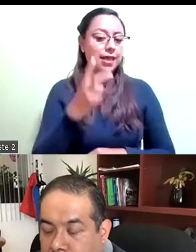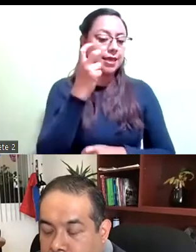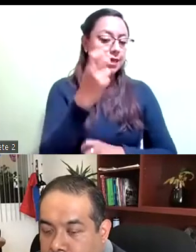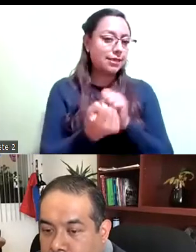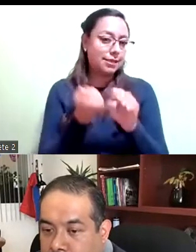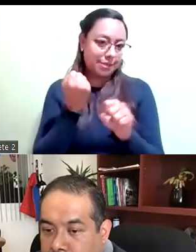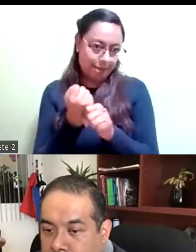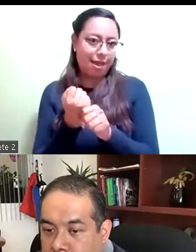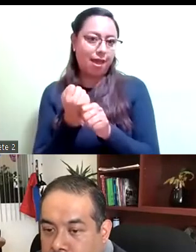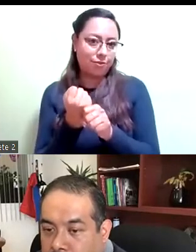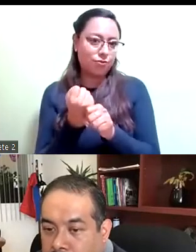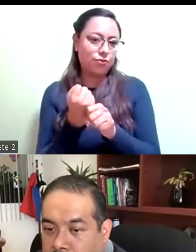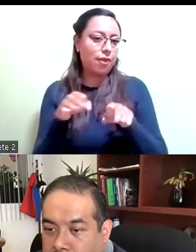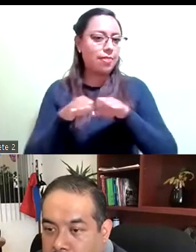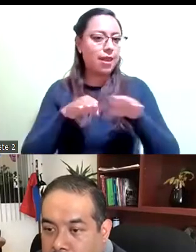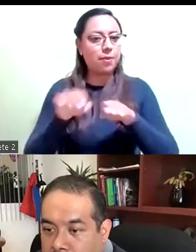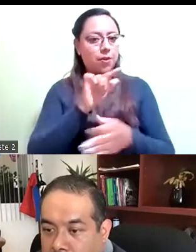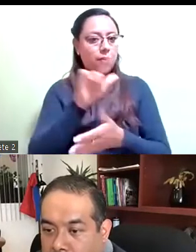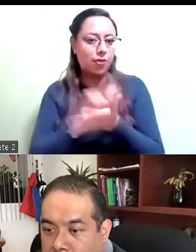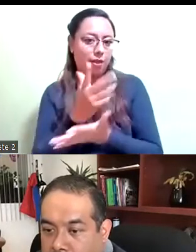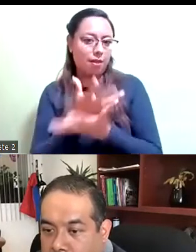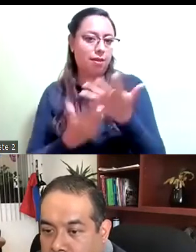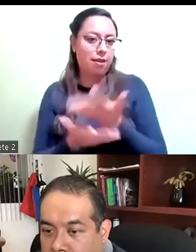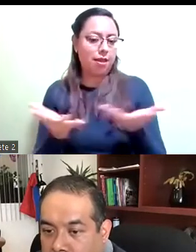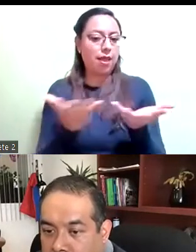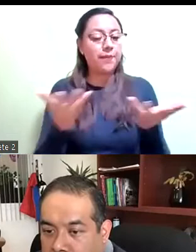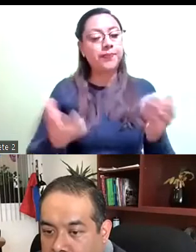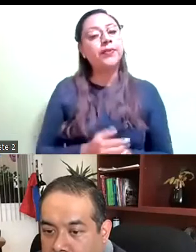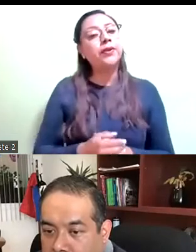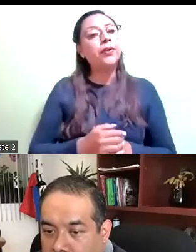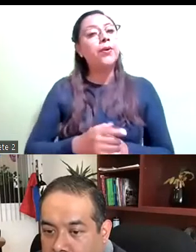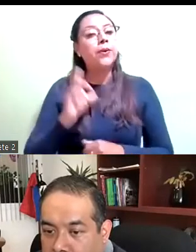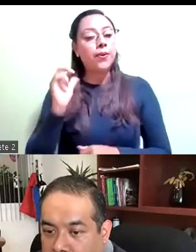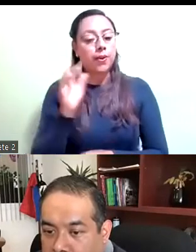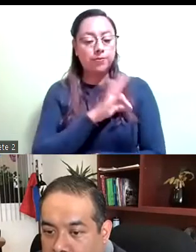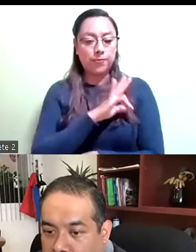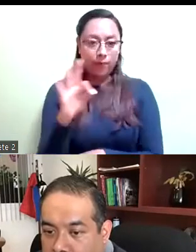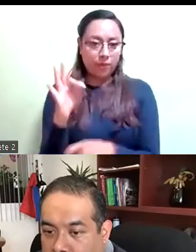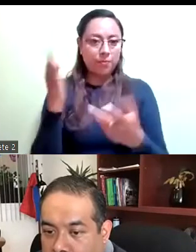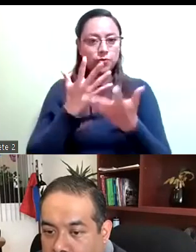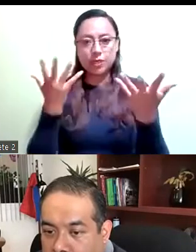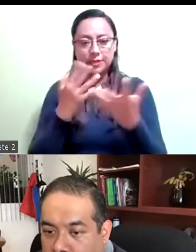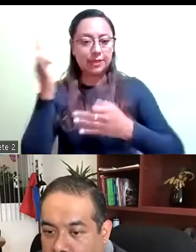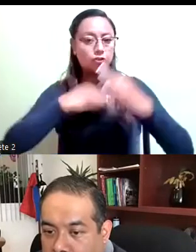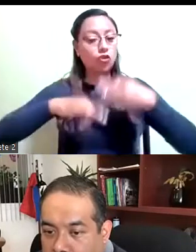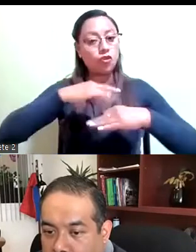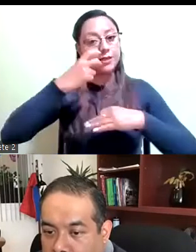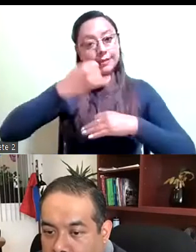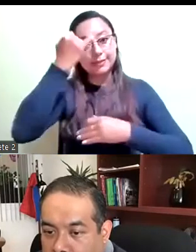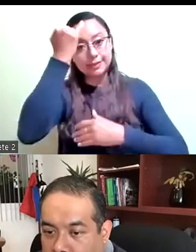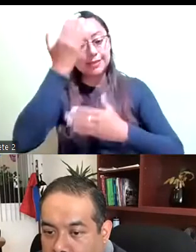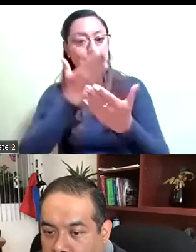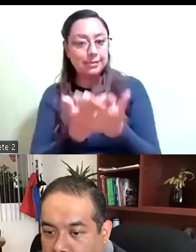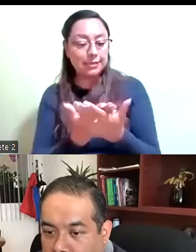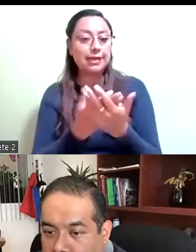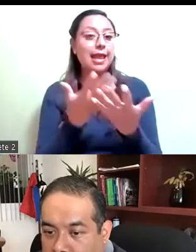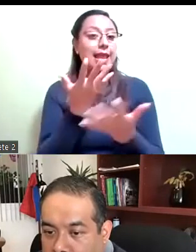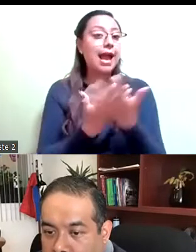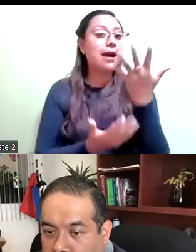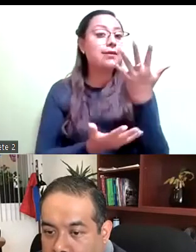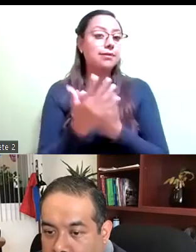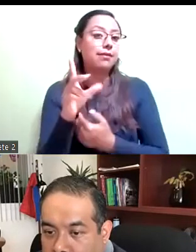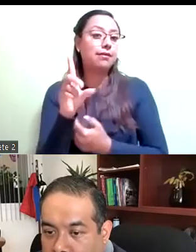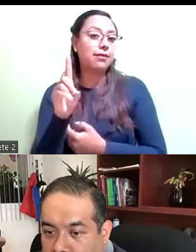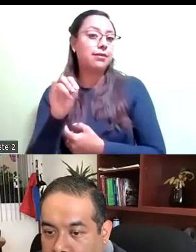y que podamos ver la manera de poder sacar avante estas iniciativas y dictaminémoslas como consideremos,